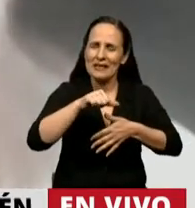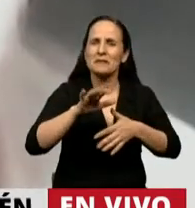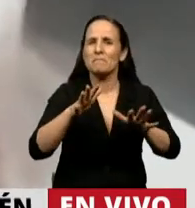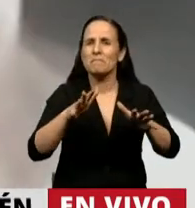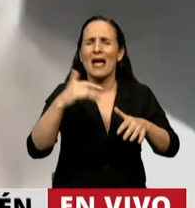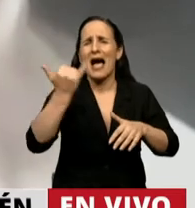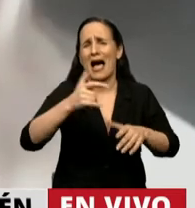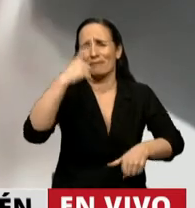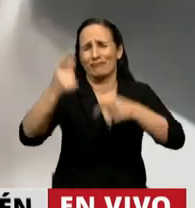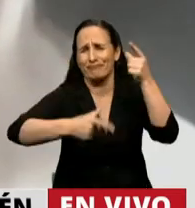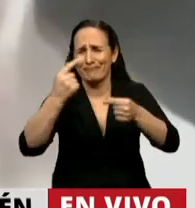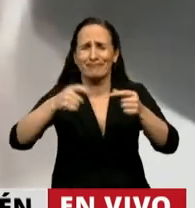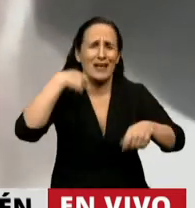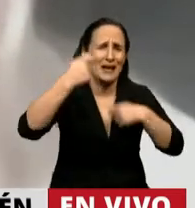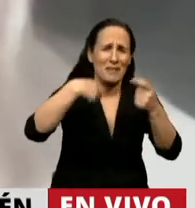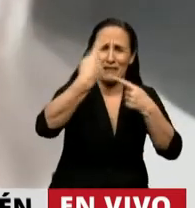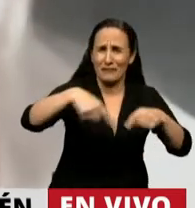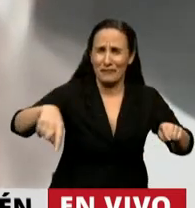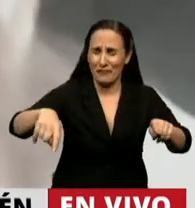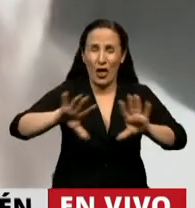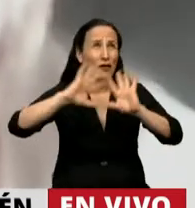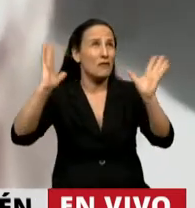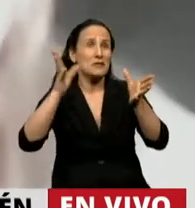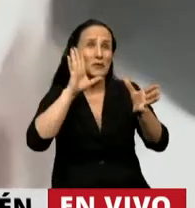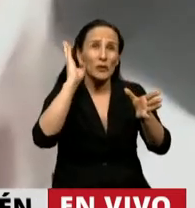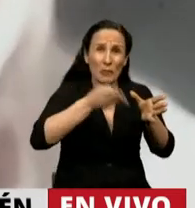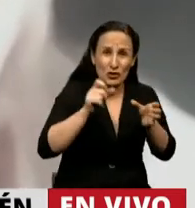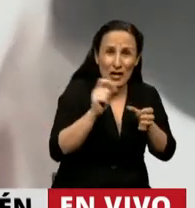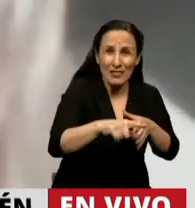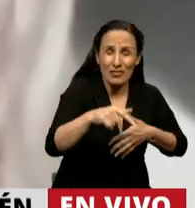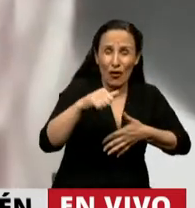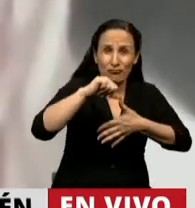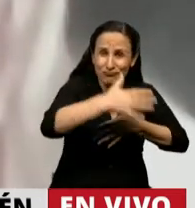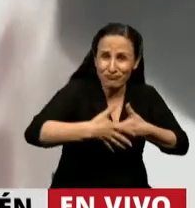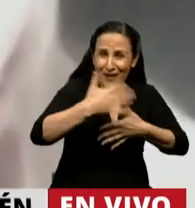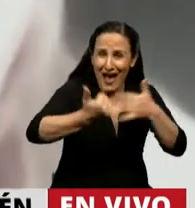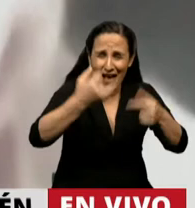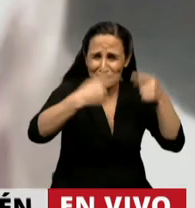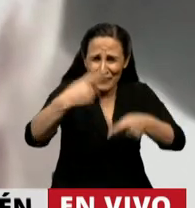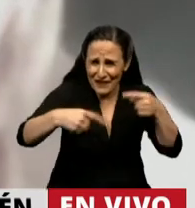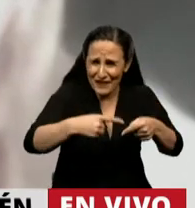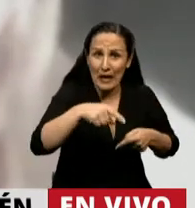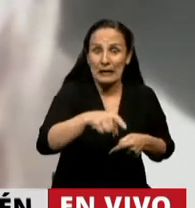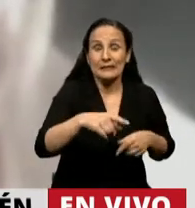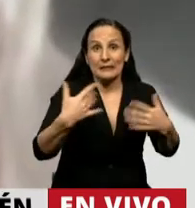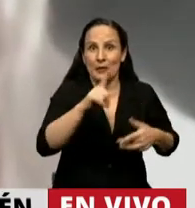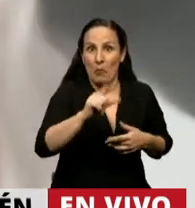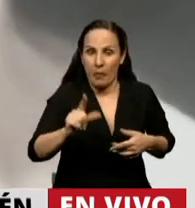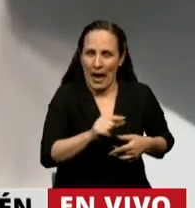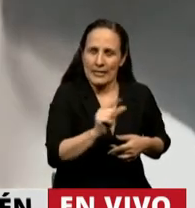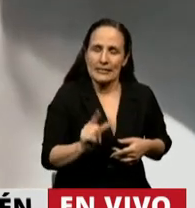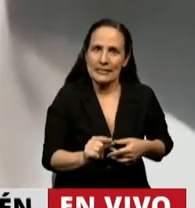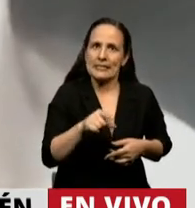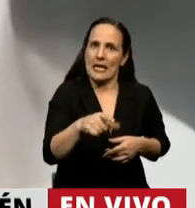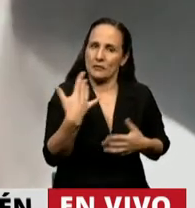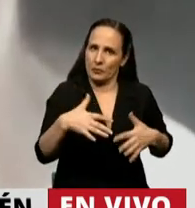biodiversidad del planeta. Esto sin duda representa un gran desafío para los Estados, que ante